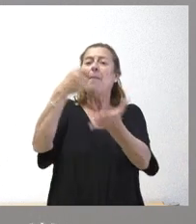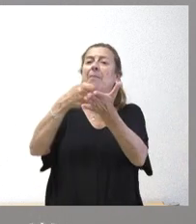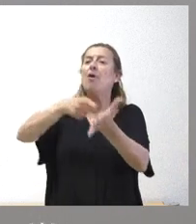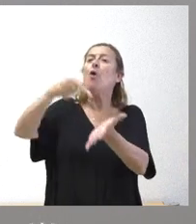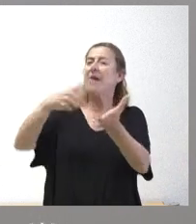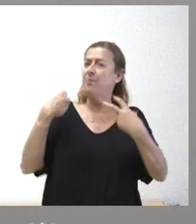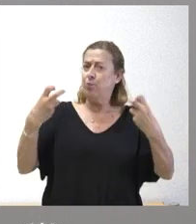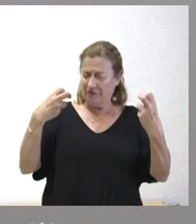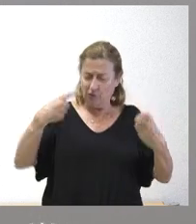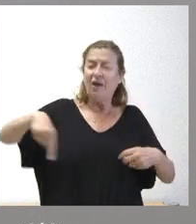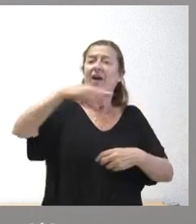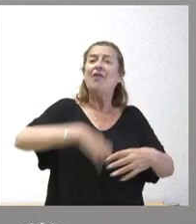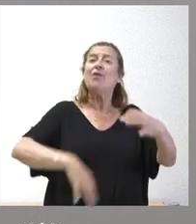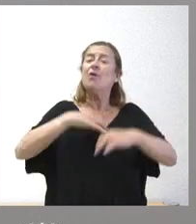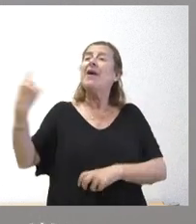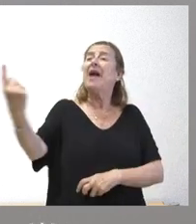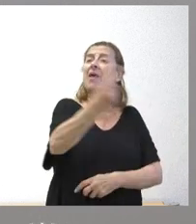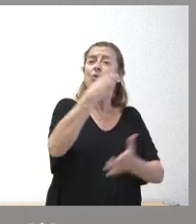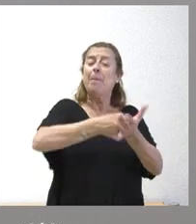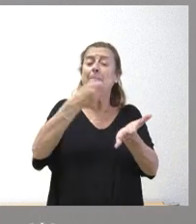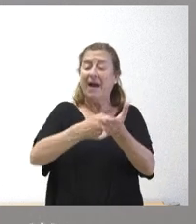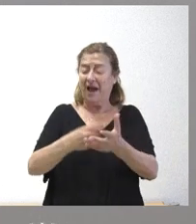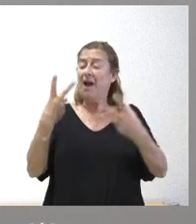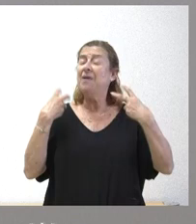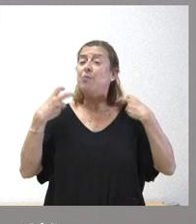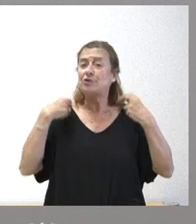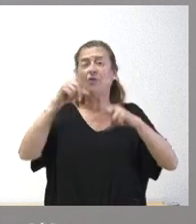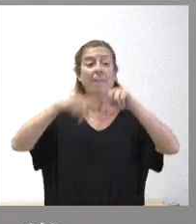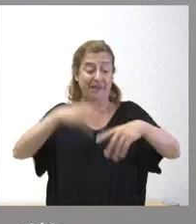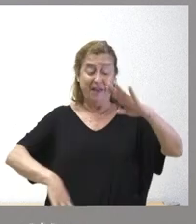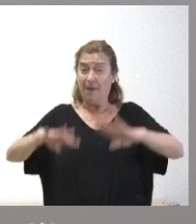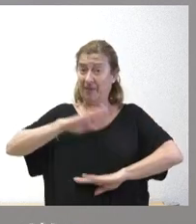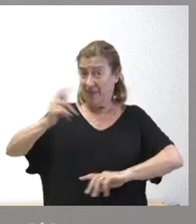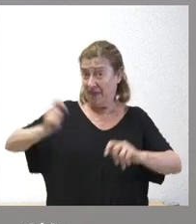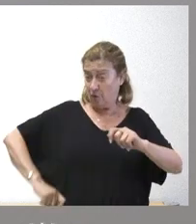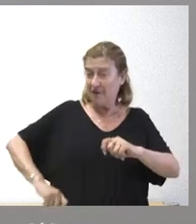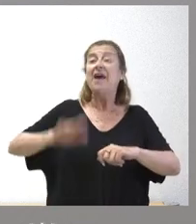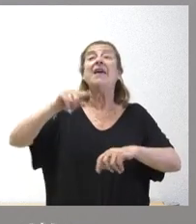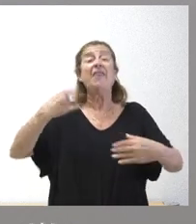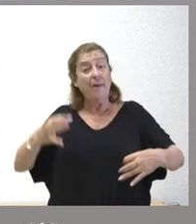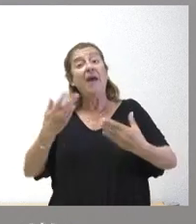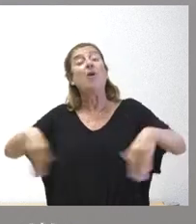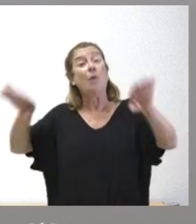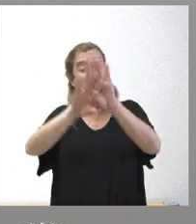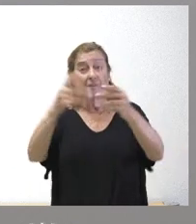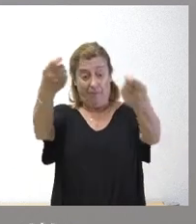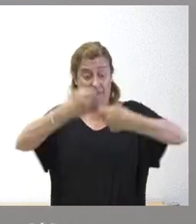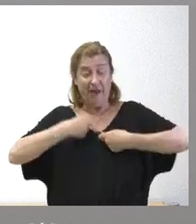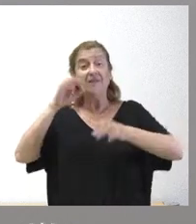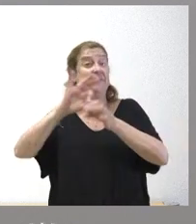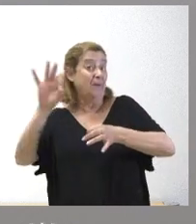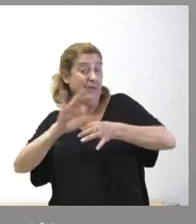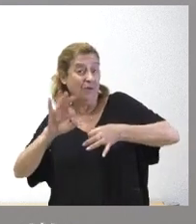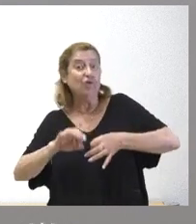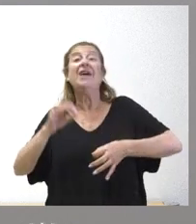pagan impuestos en función de su capacidad económica y hay que tener igualdad en recibir servicios los servicios se reciben en